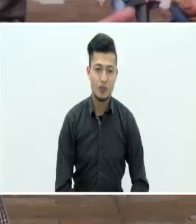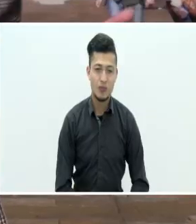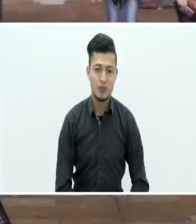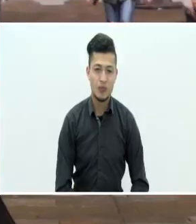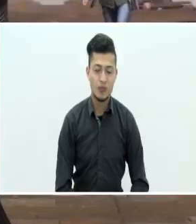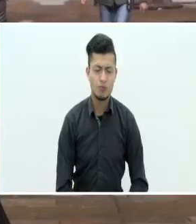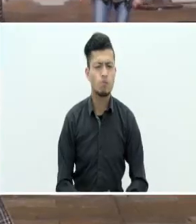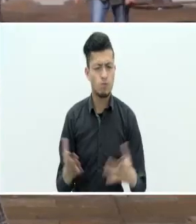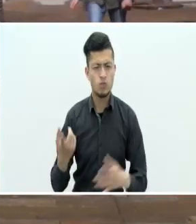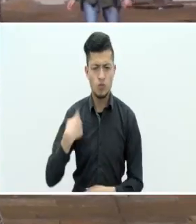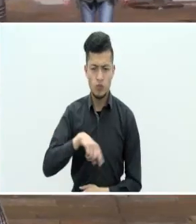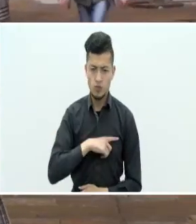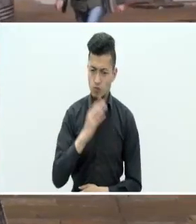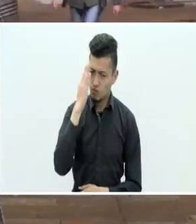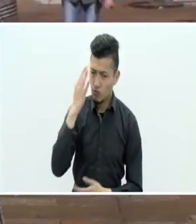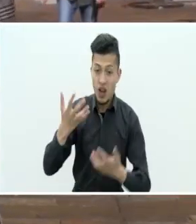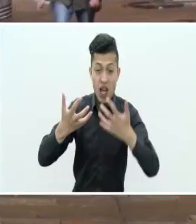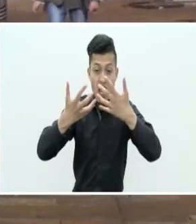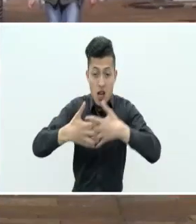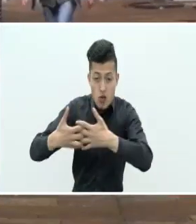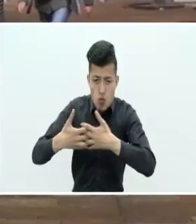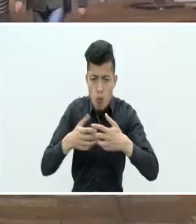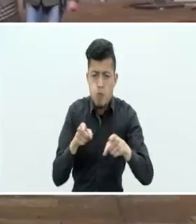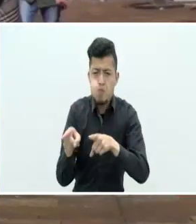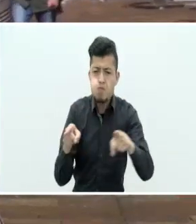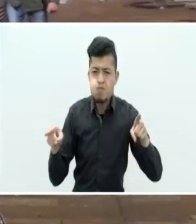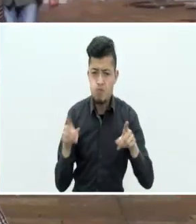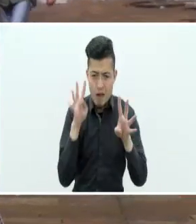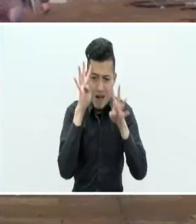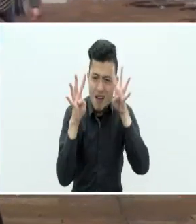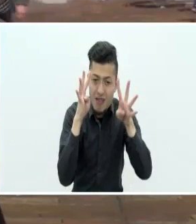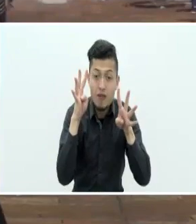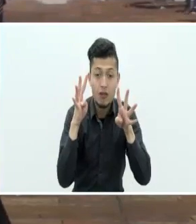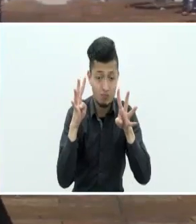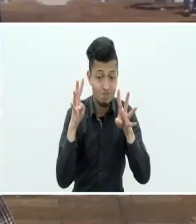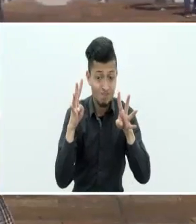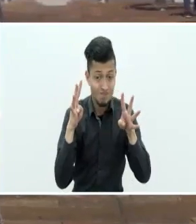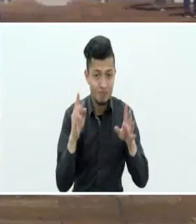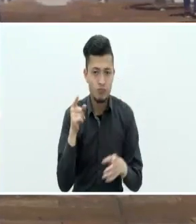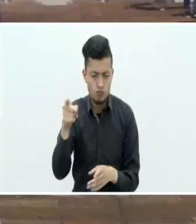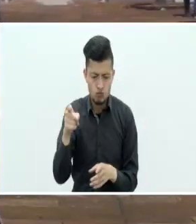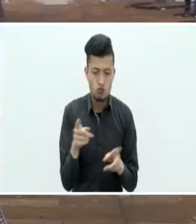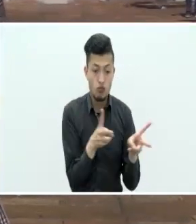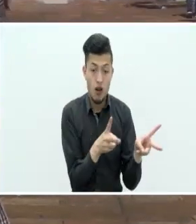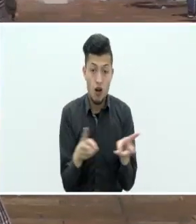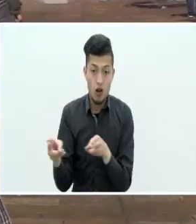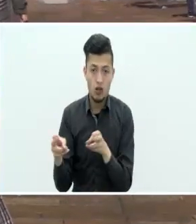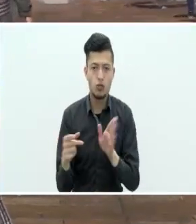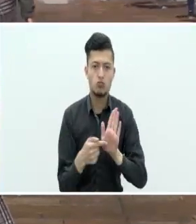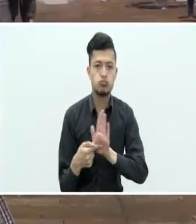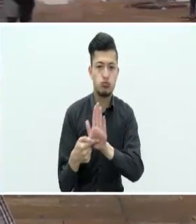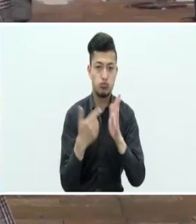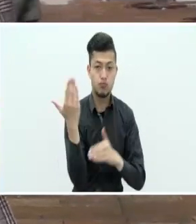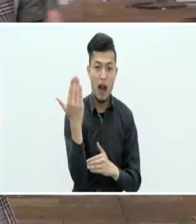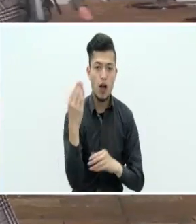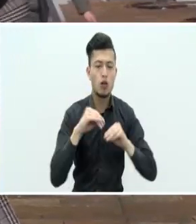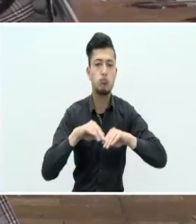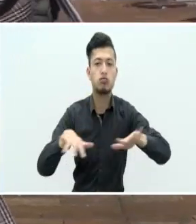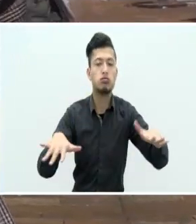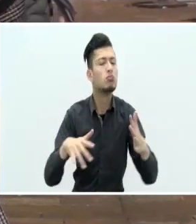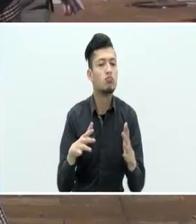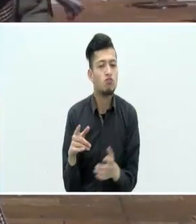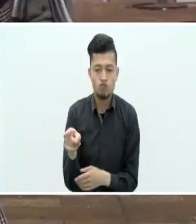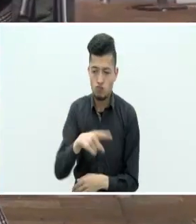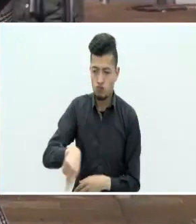Creemos en las industrias creativas y el cortometraje Ondina es el resultado del esfuerzo de 24 aprendices de varias regionales del país